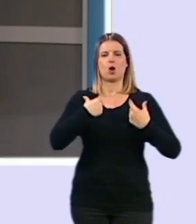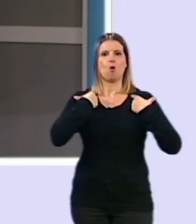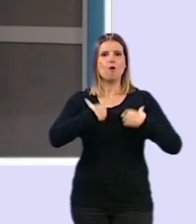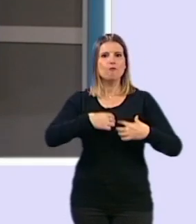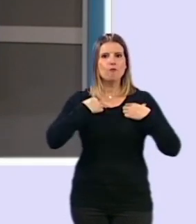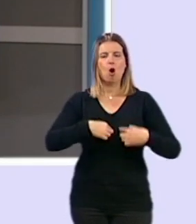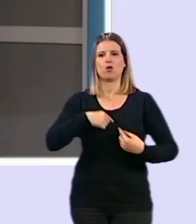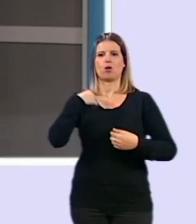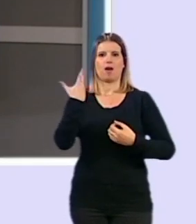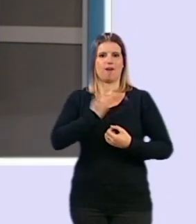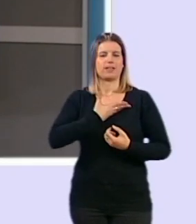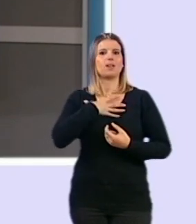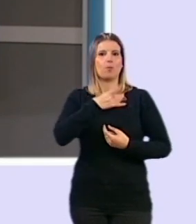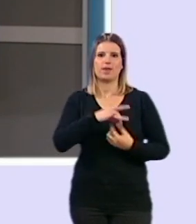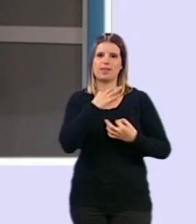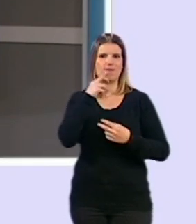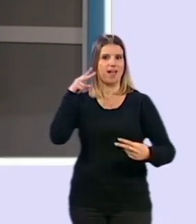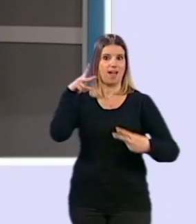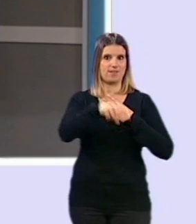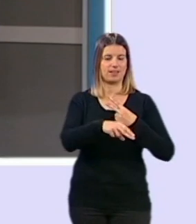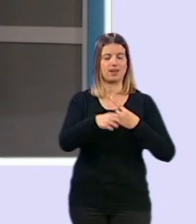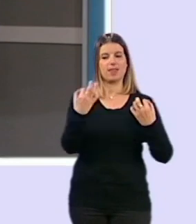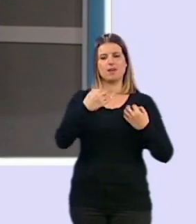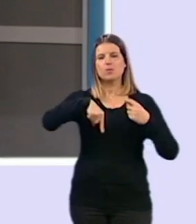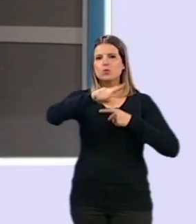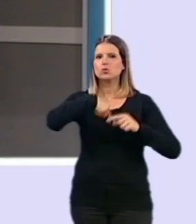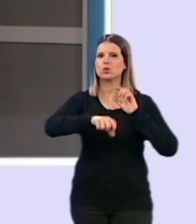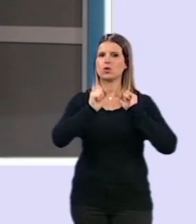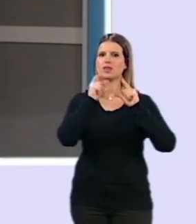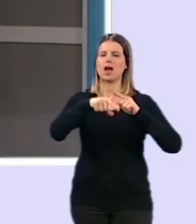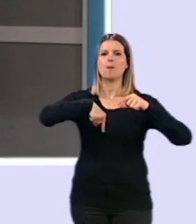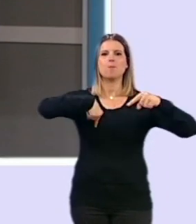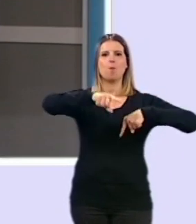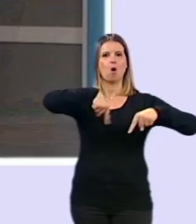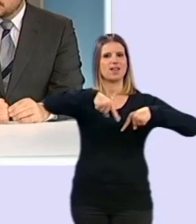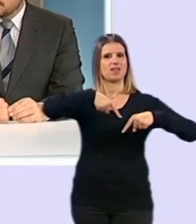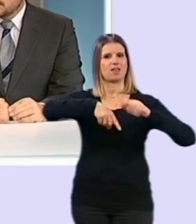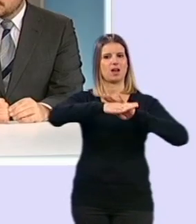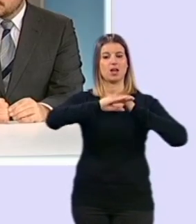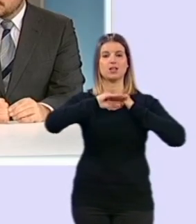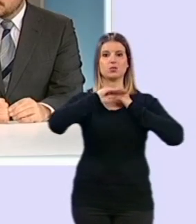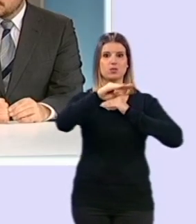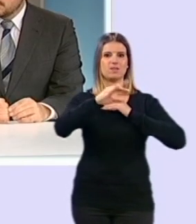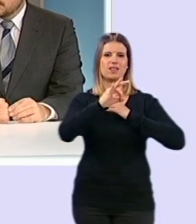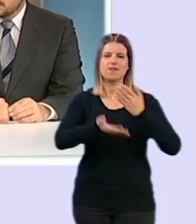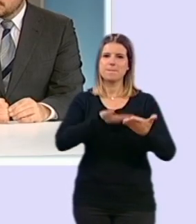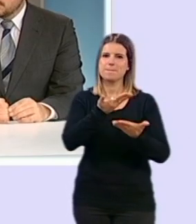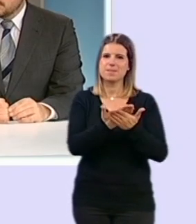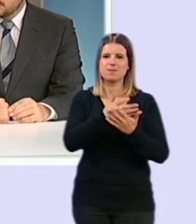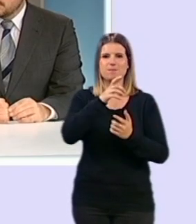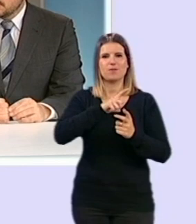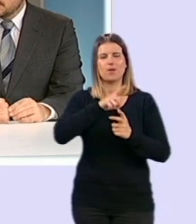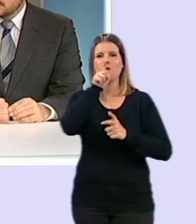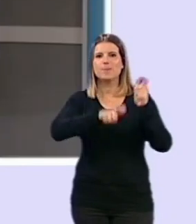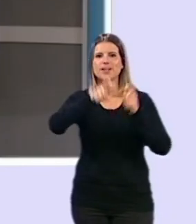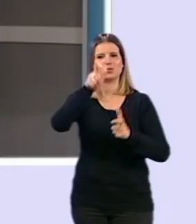Tenemos que facilitar nosotros una movilidad sostenible, pero también hay que pedir a los ciudadanos que tengan ese gesto y esa